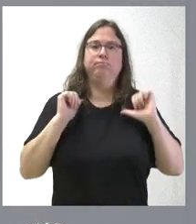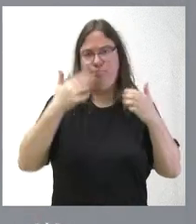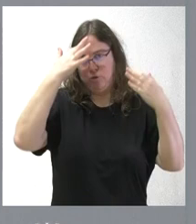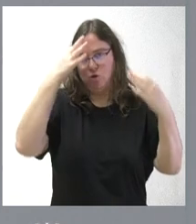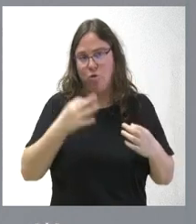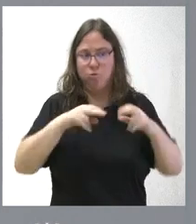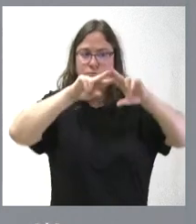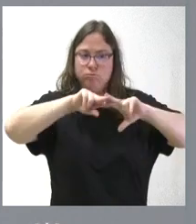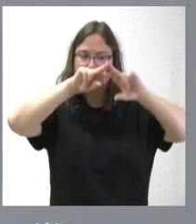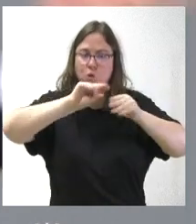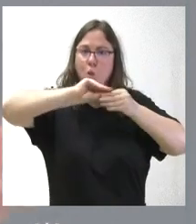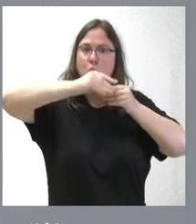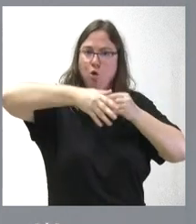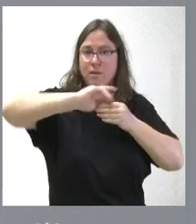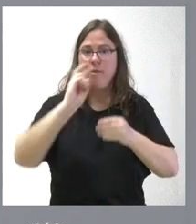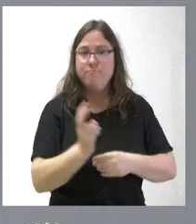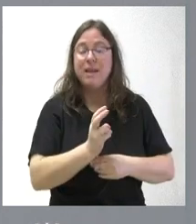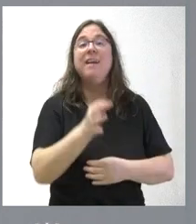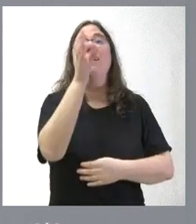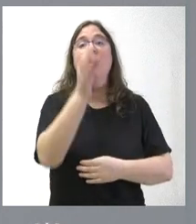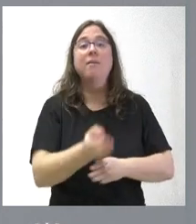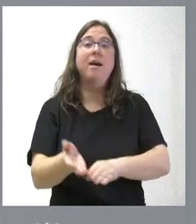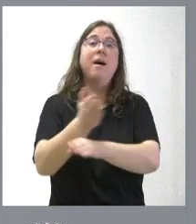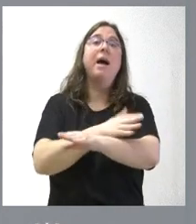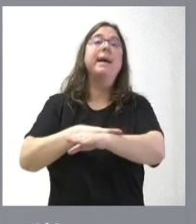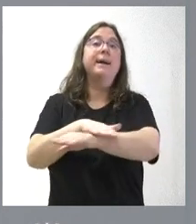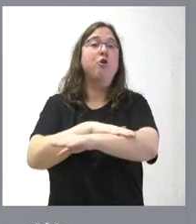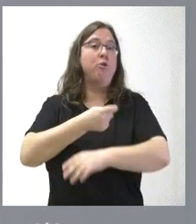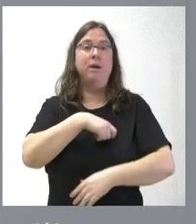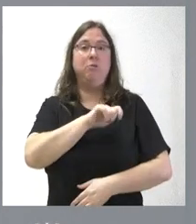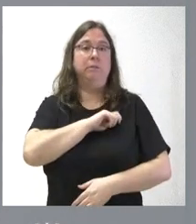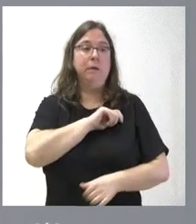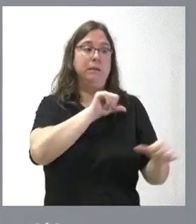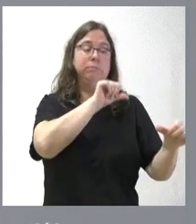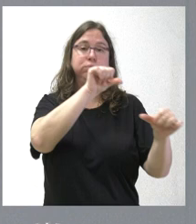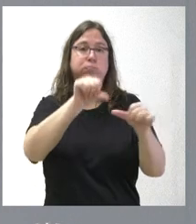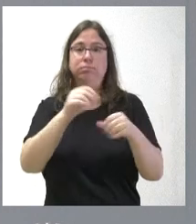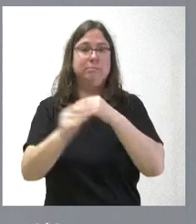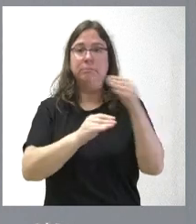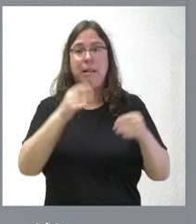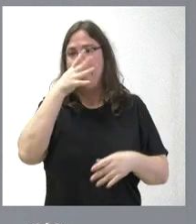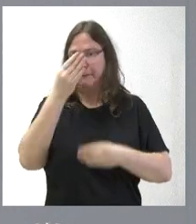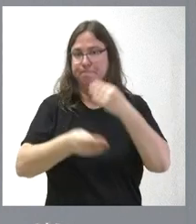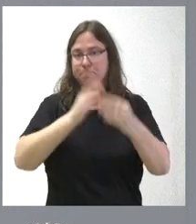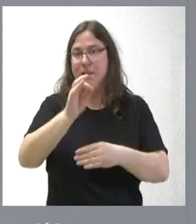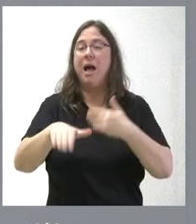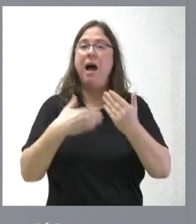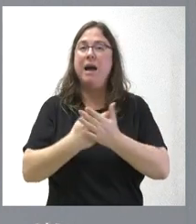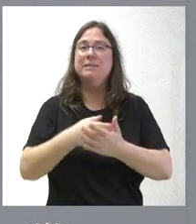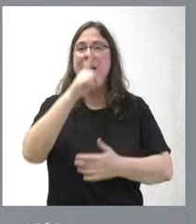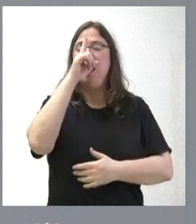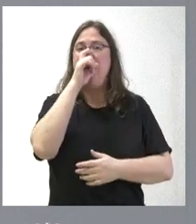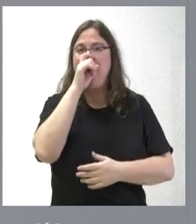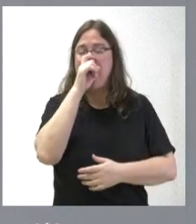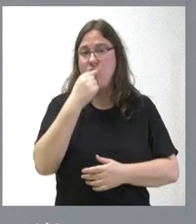examinar toda la documentación. Es cierto que los gobiernos de España no habían procedido en los términos de la denuncia hasta el año que